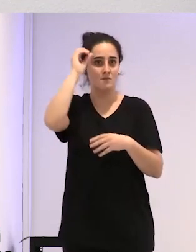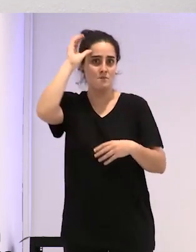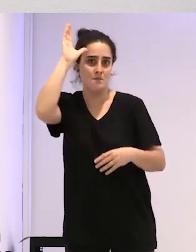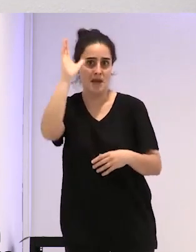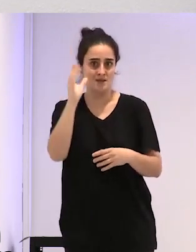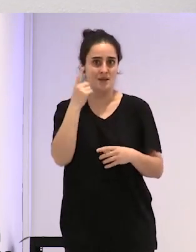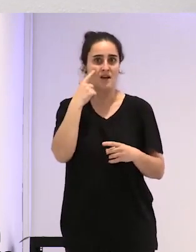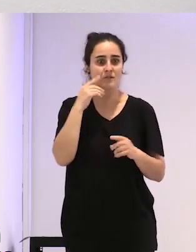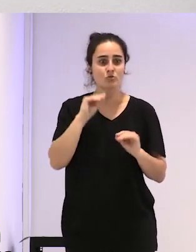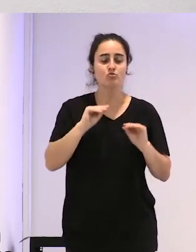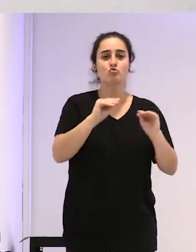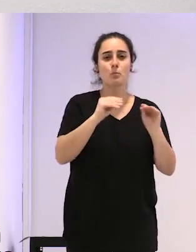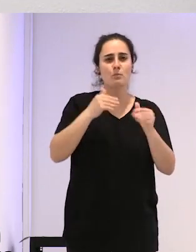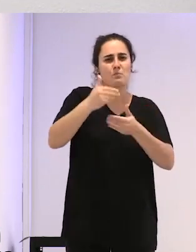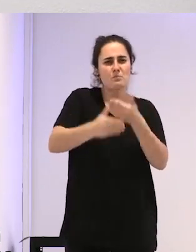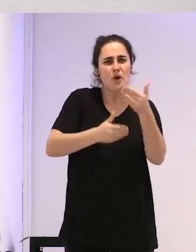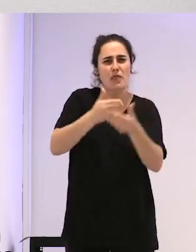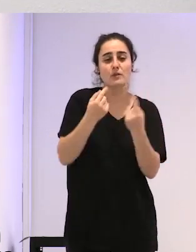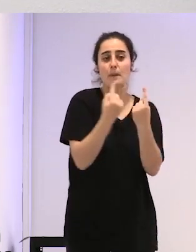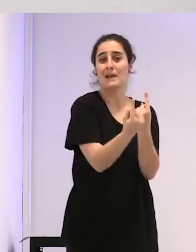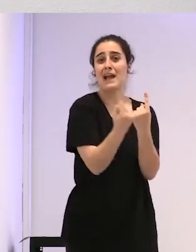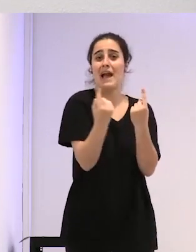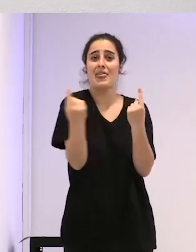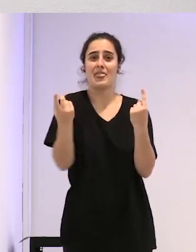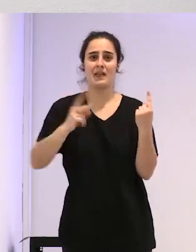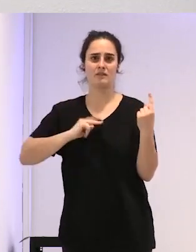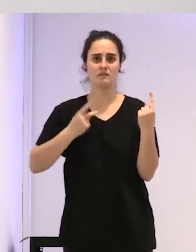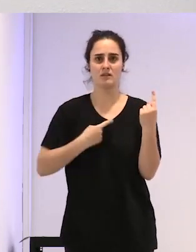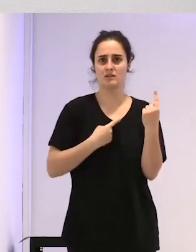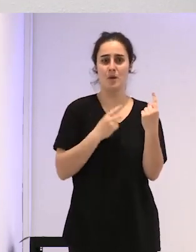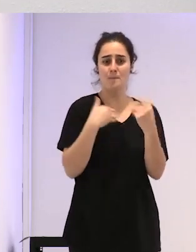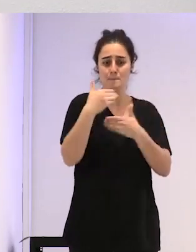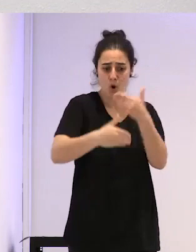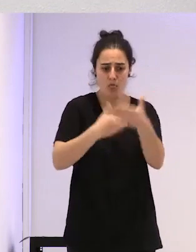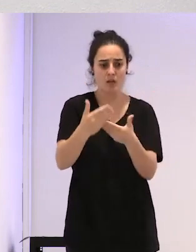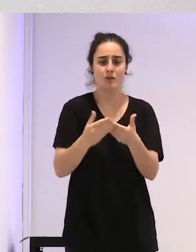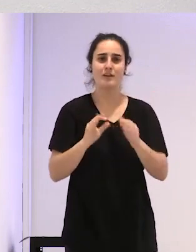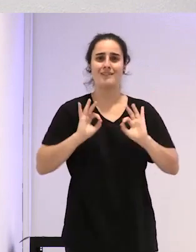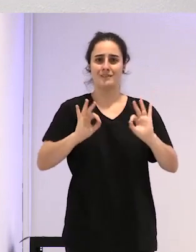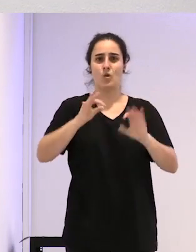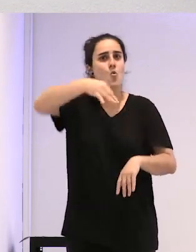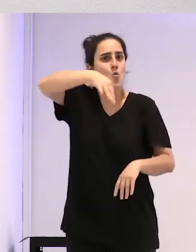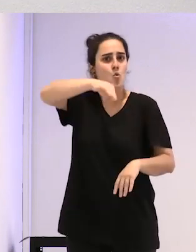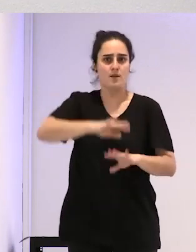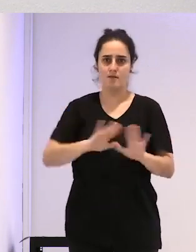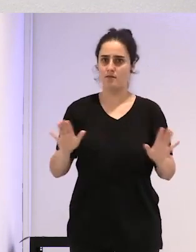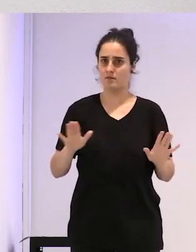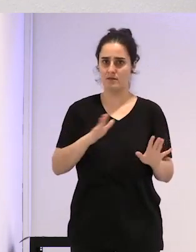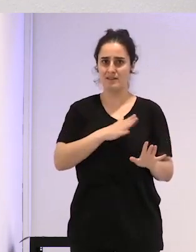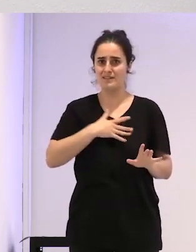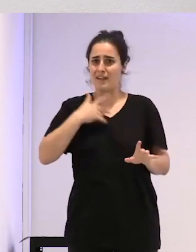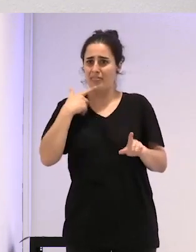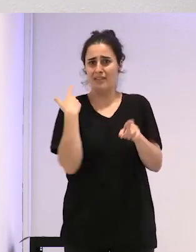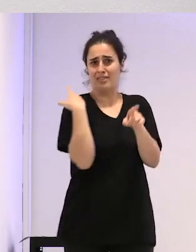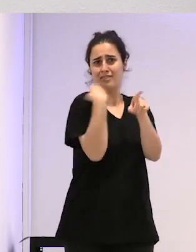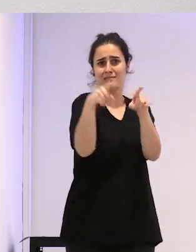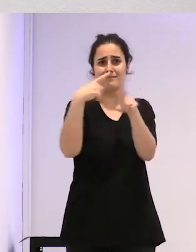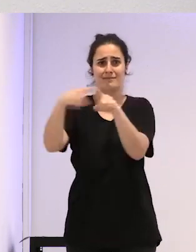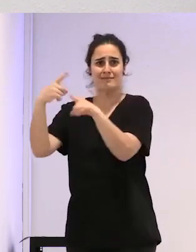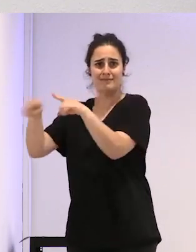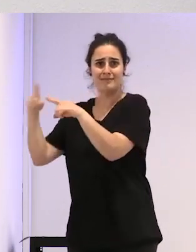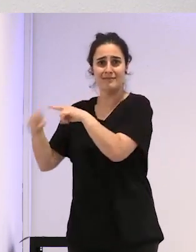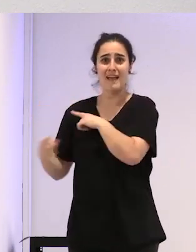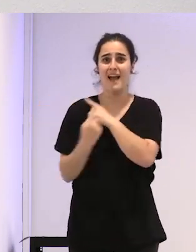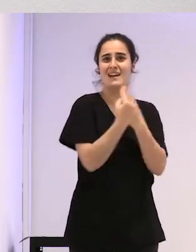que cada proceso de cada persona trans es absolutamente único, que no hay dos iguales, que las